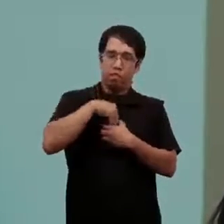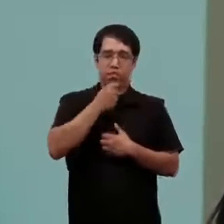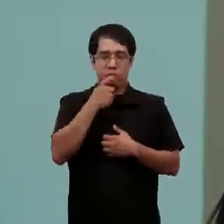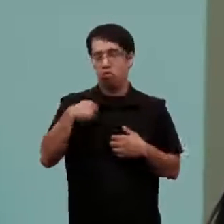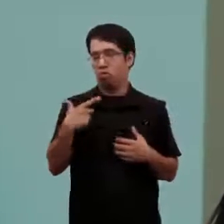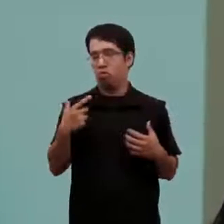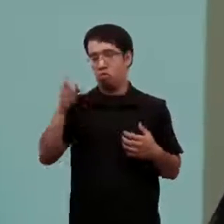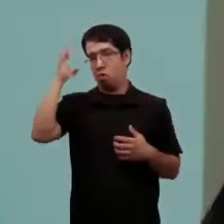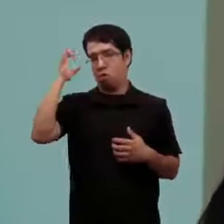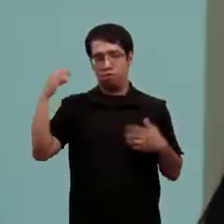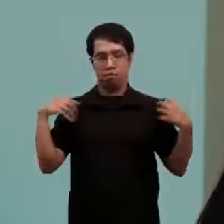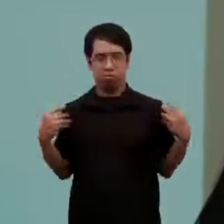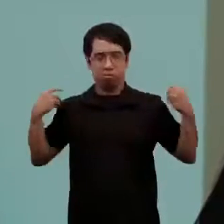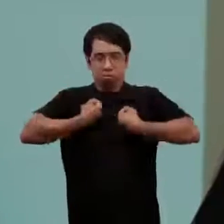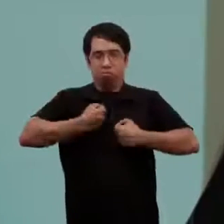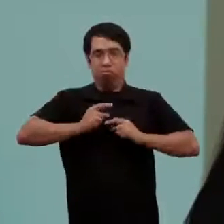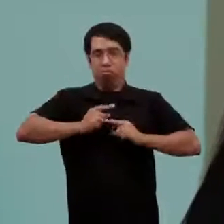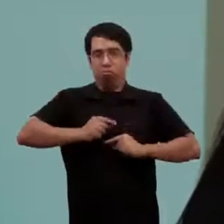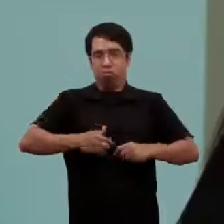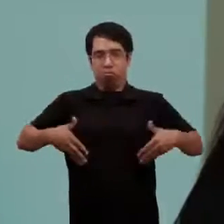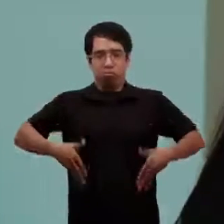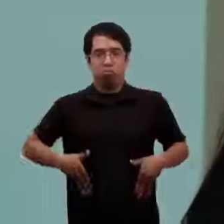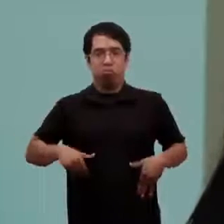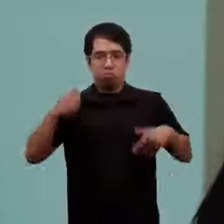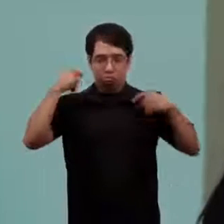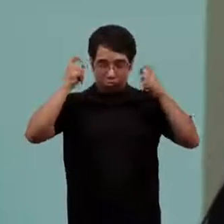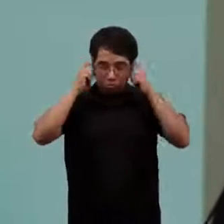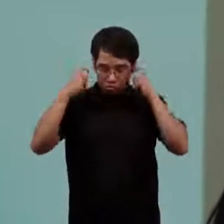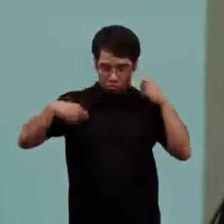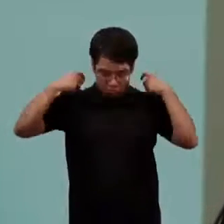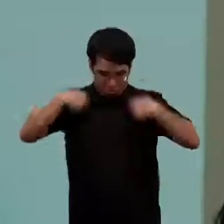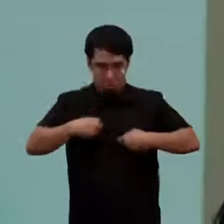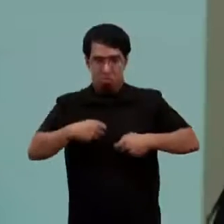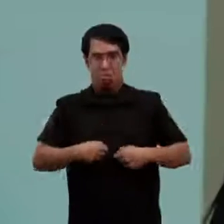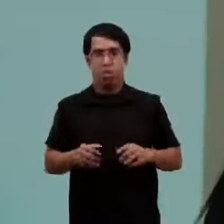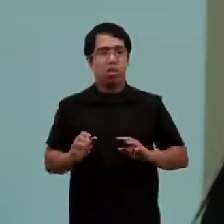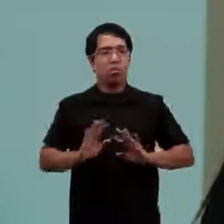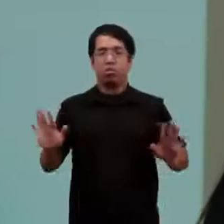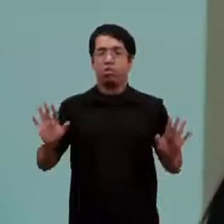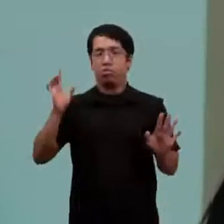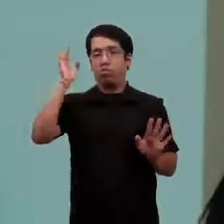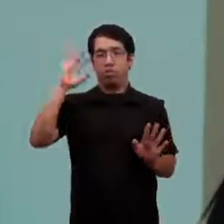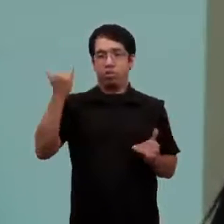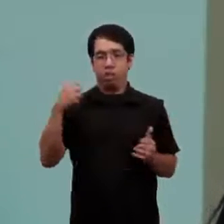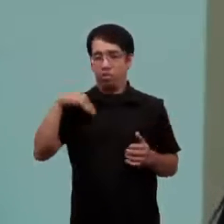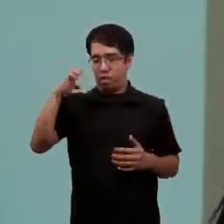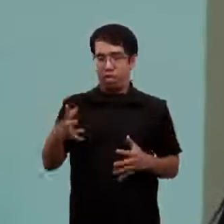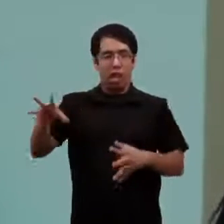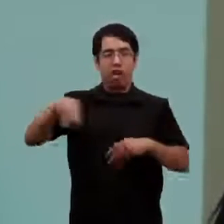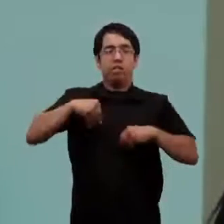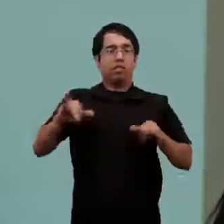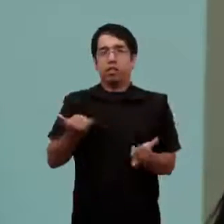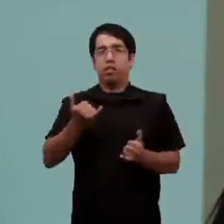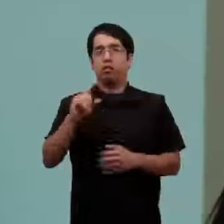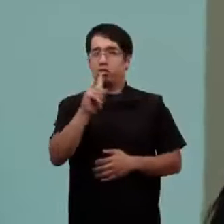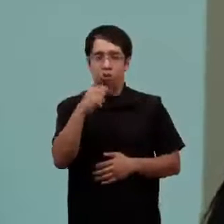ver con una chaqueta que me pongo cuando estoy en el consultorio o cuando estoy en la oficina tiene que ver con un estilo de vida eso quiere